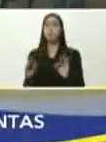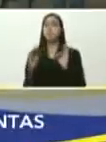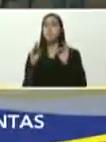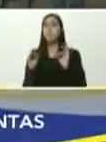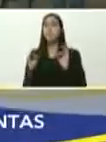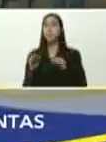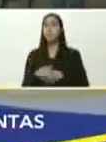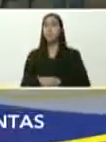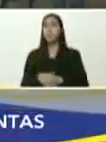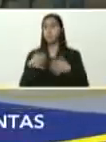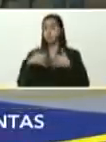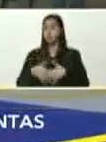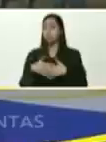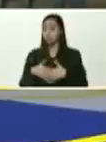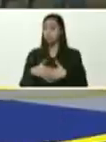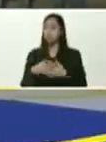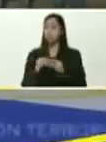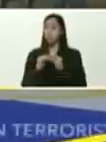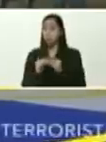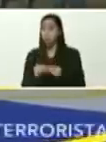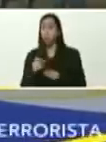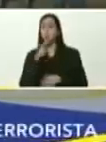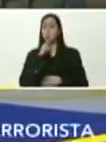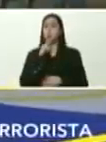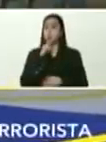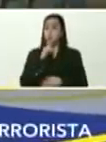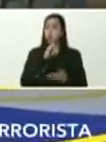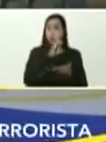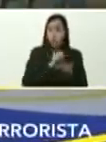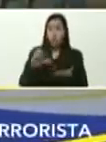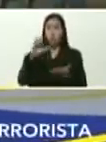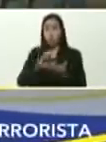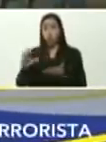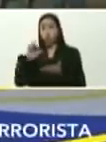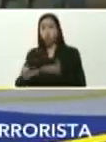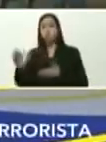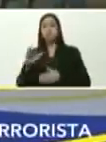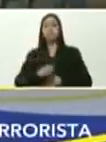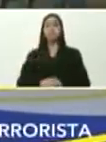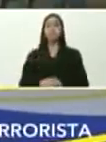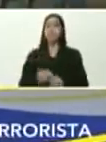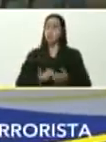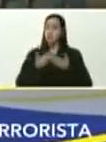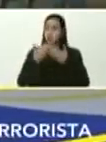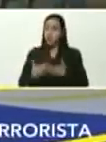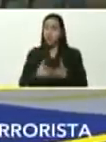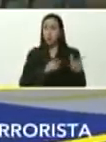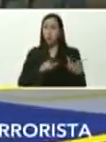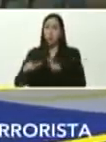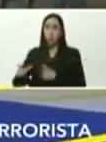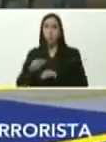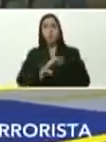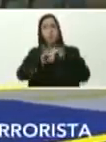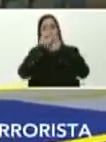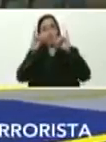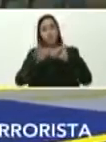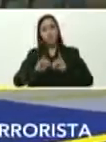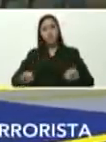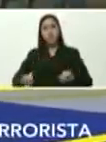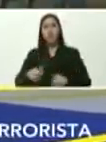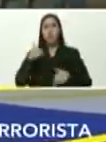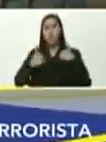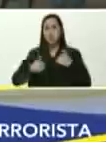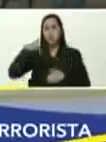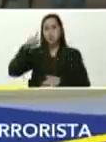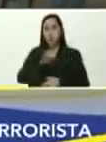esta, que nos costó, tanto inversión, para recuperarla, y entregarla hoy, felizmente, miércoles,